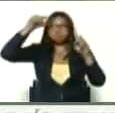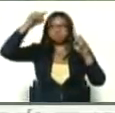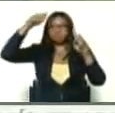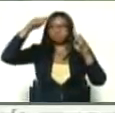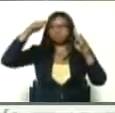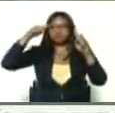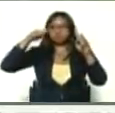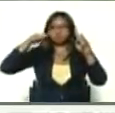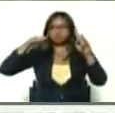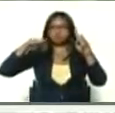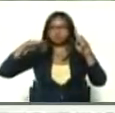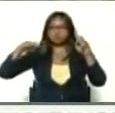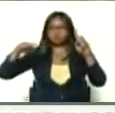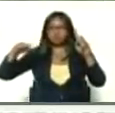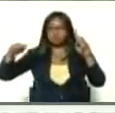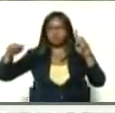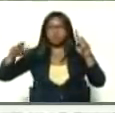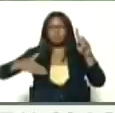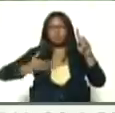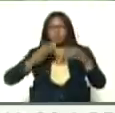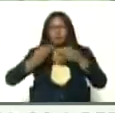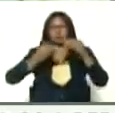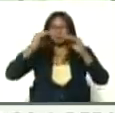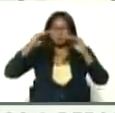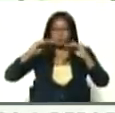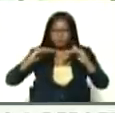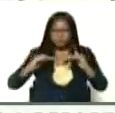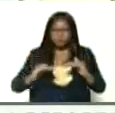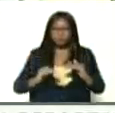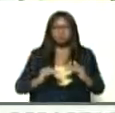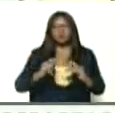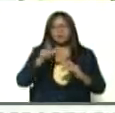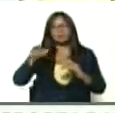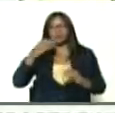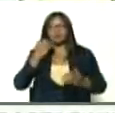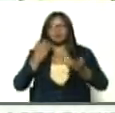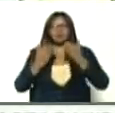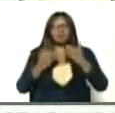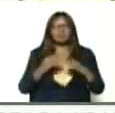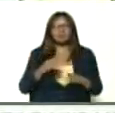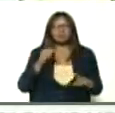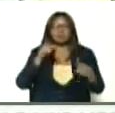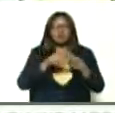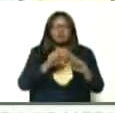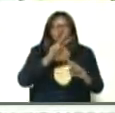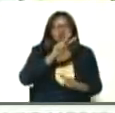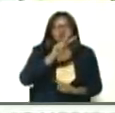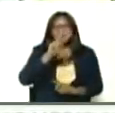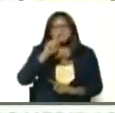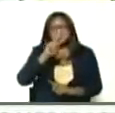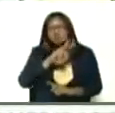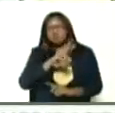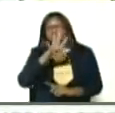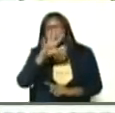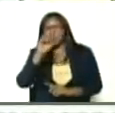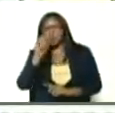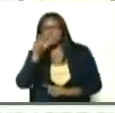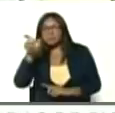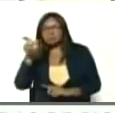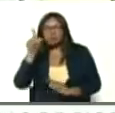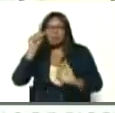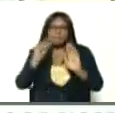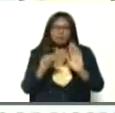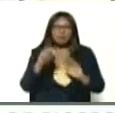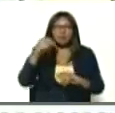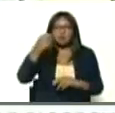el punto más bajo que lo llevamos, fue 200, 250 casos, en el mes